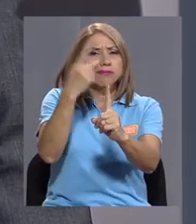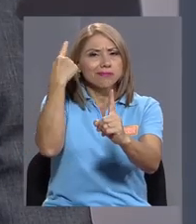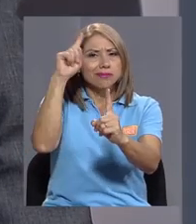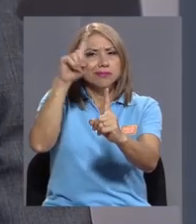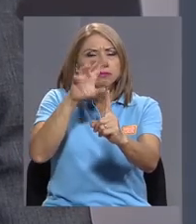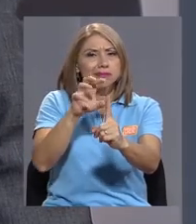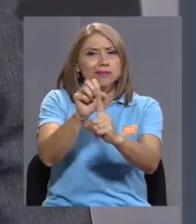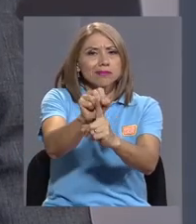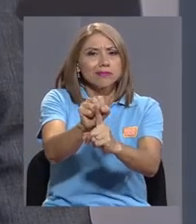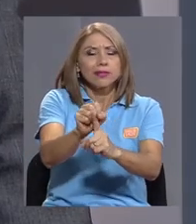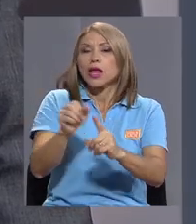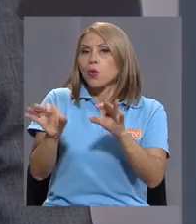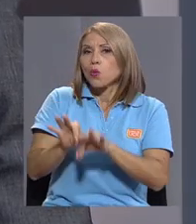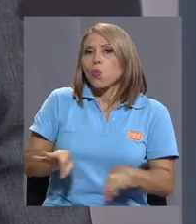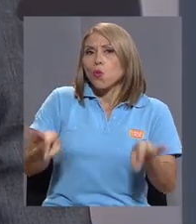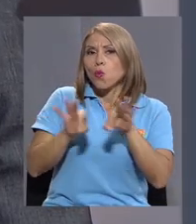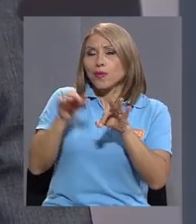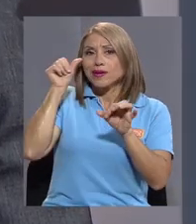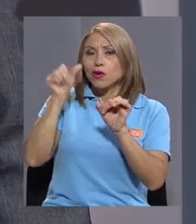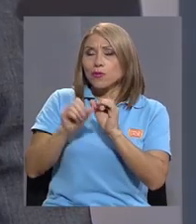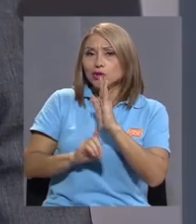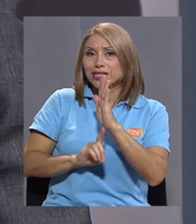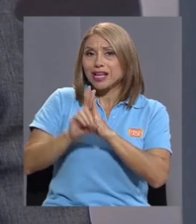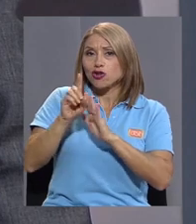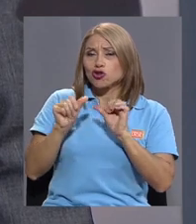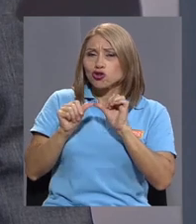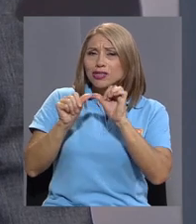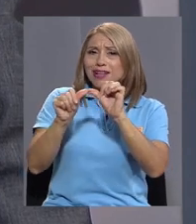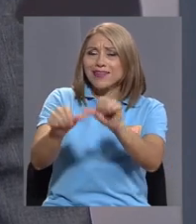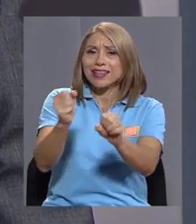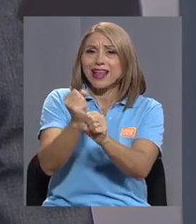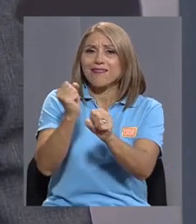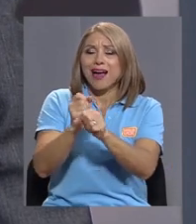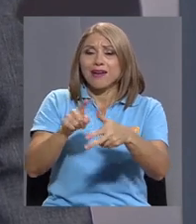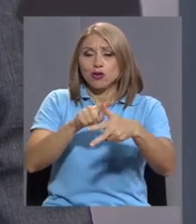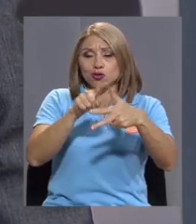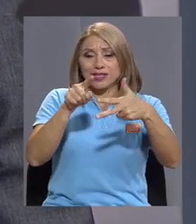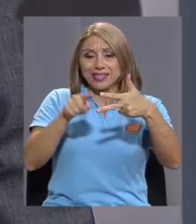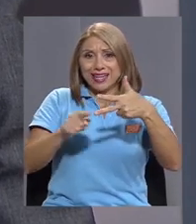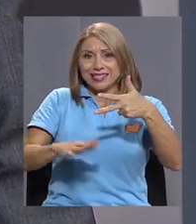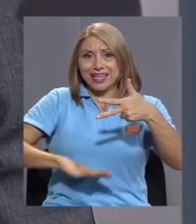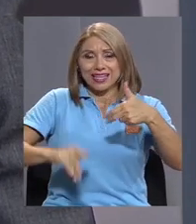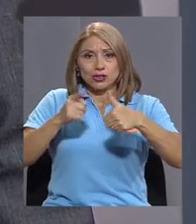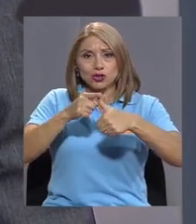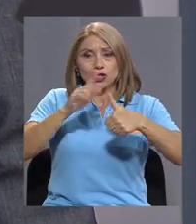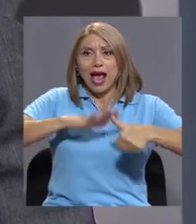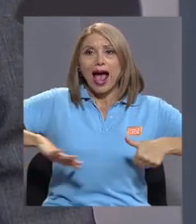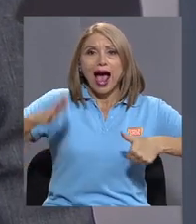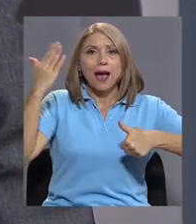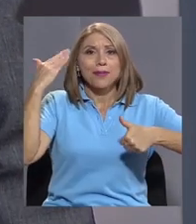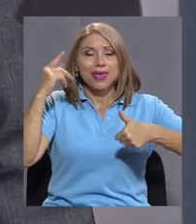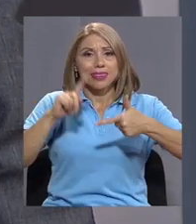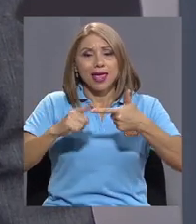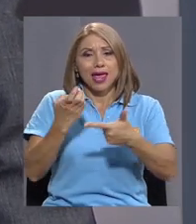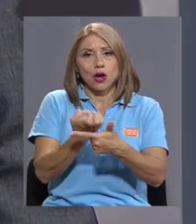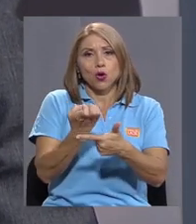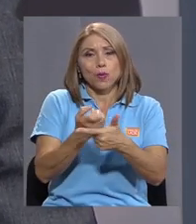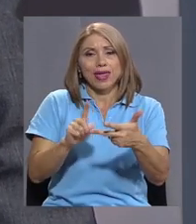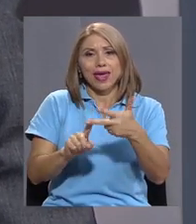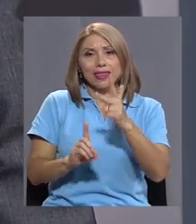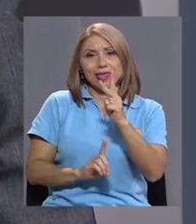Recordemos que el desarrollo sostenible trabaja sobre los tres ejes, valga la redundancia, sostenibilidad, que son ambiente, economía y desarrollo.